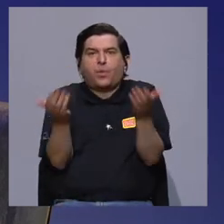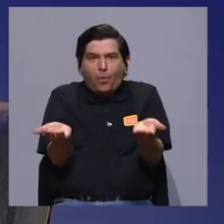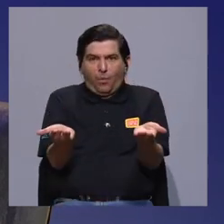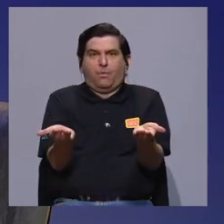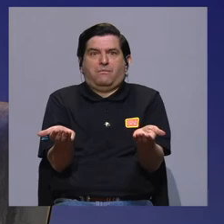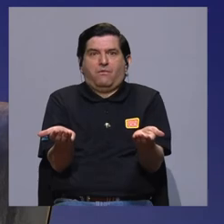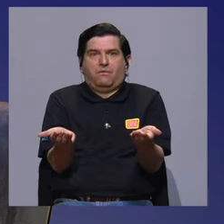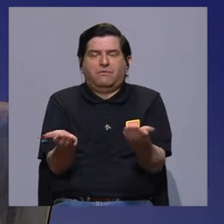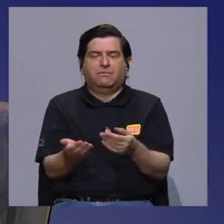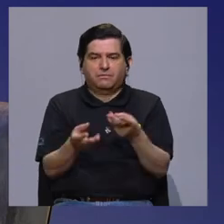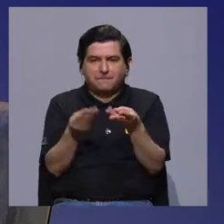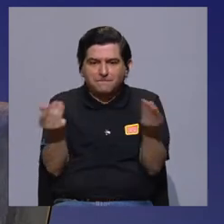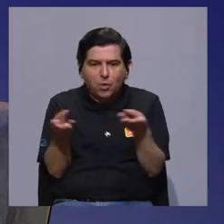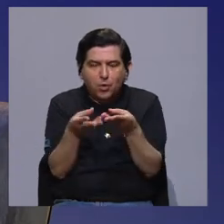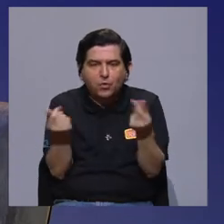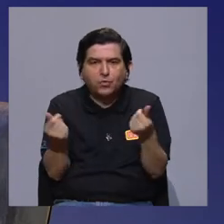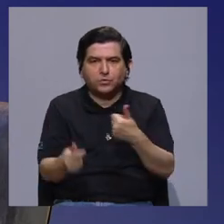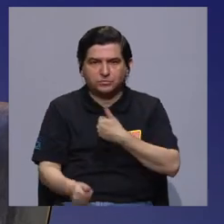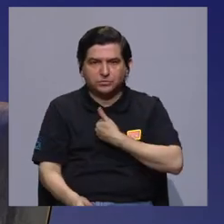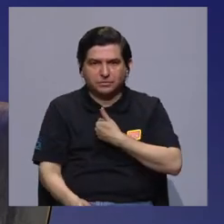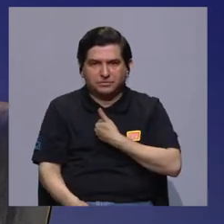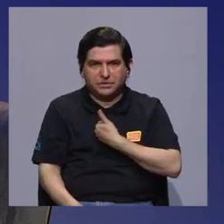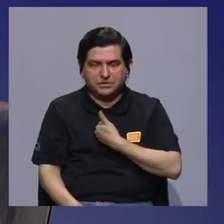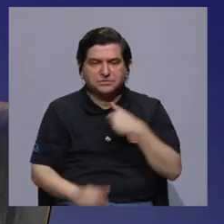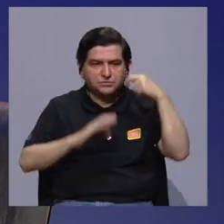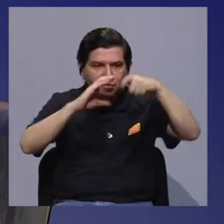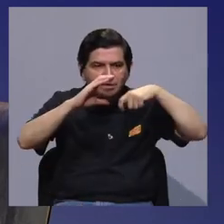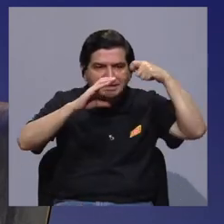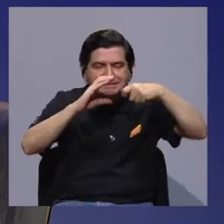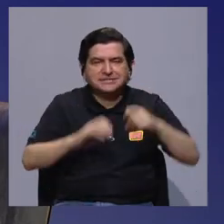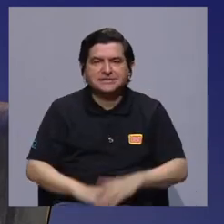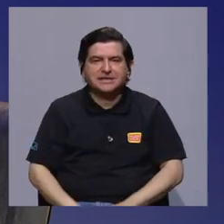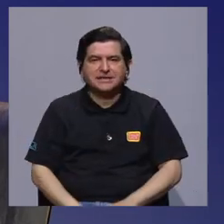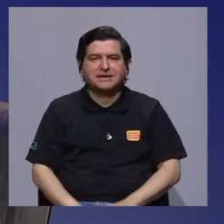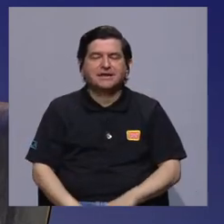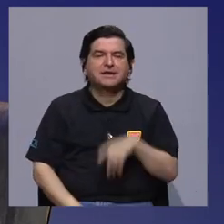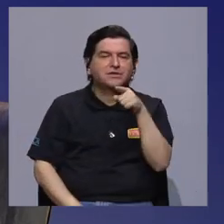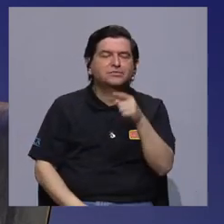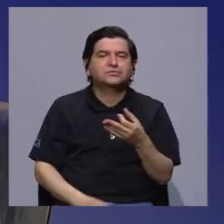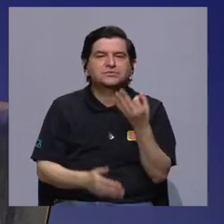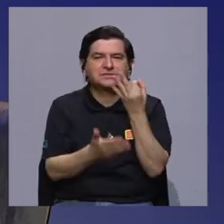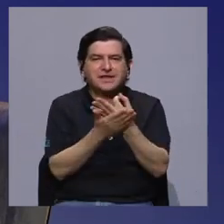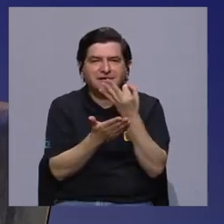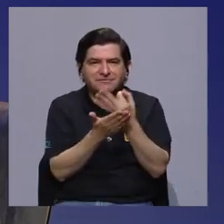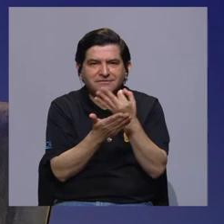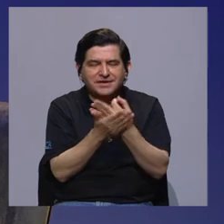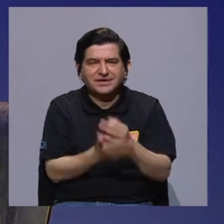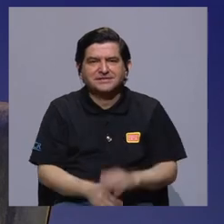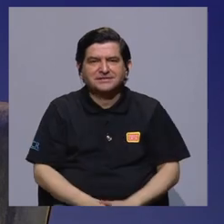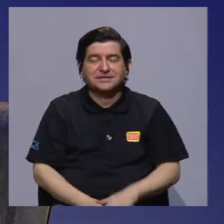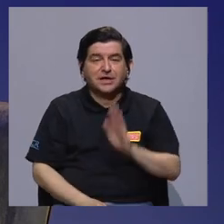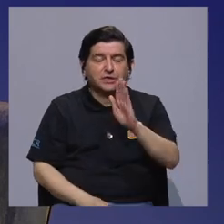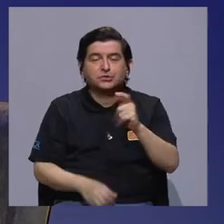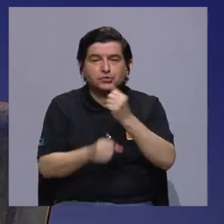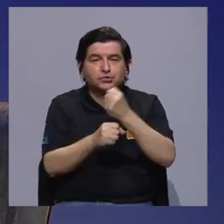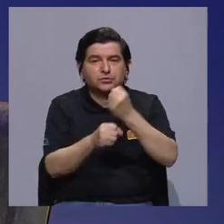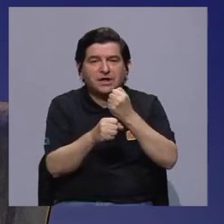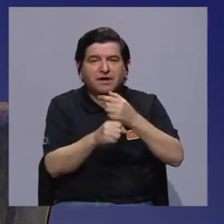Coméntenos, ¿cómo ha financiado usted su producción en cine y cómo pretende financiar su